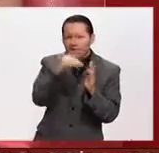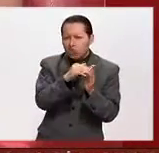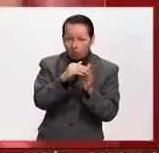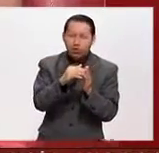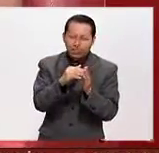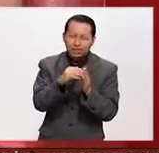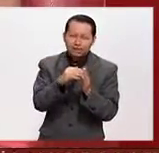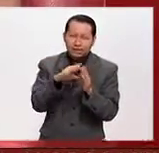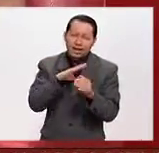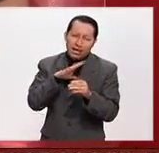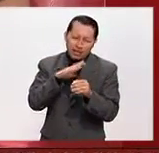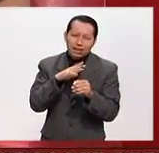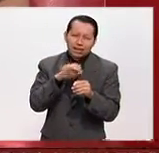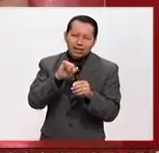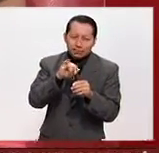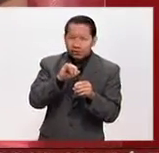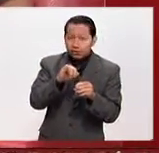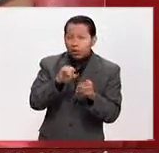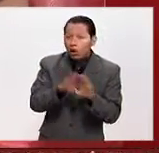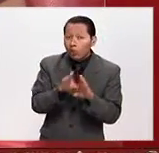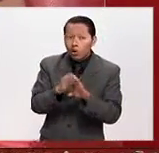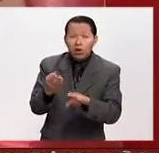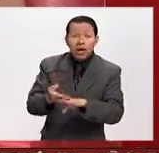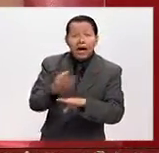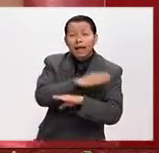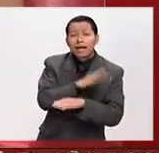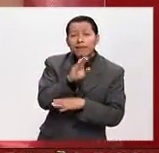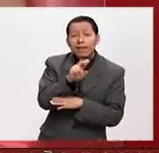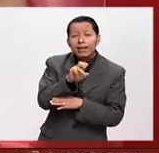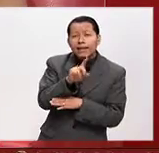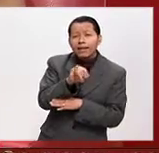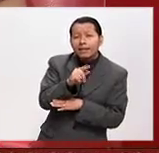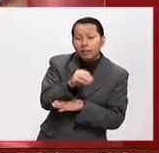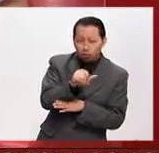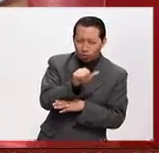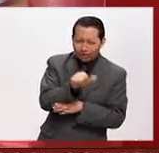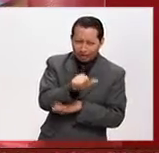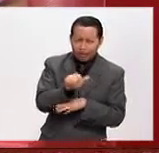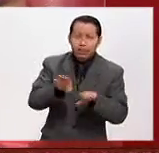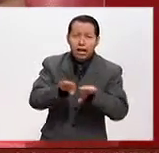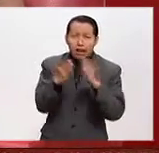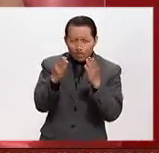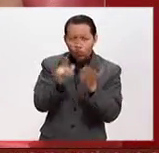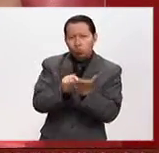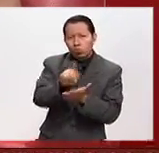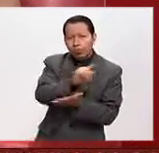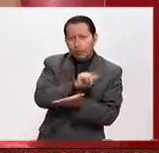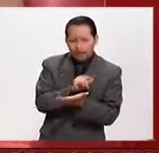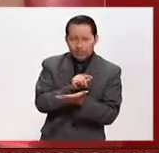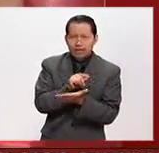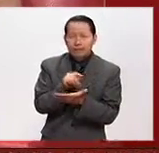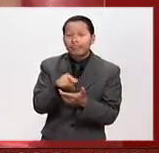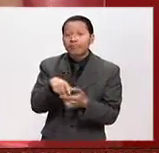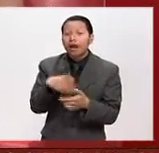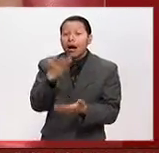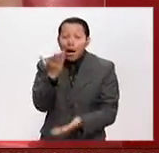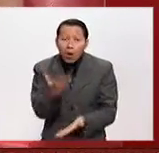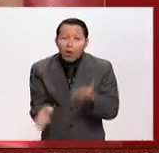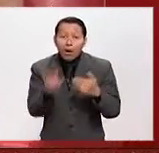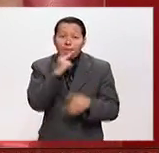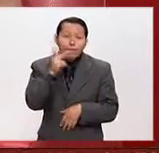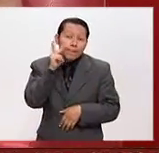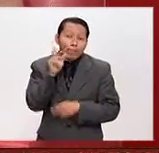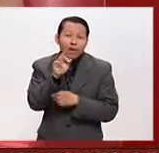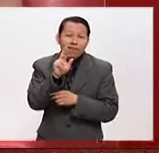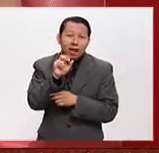y bueno aunque fue Benedicto dieciséis quien abrió por primera vez cuentas de Twitter, hemos visto que es el Papa Francisco el que